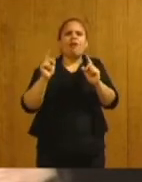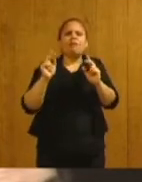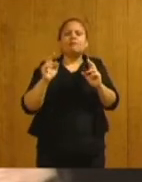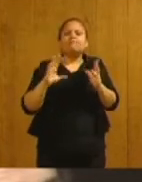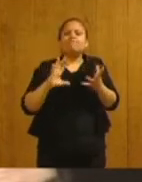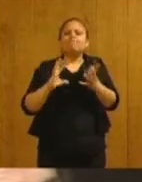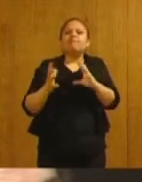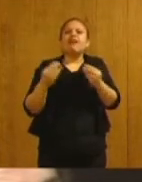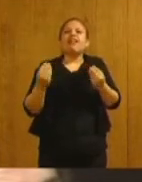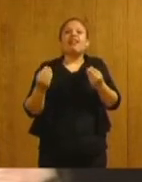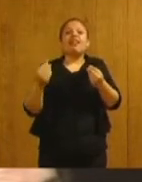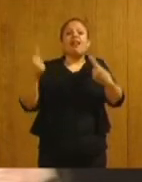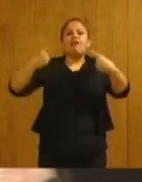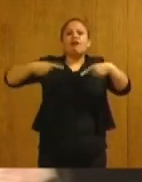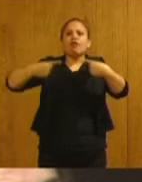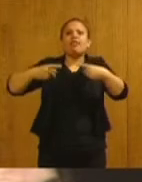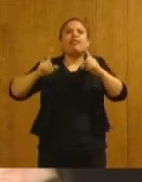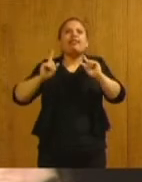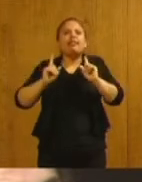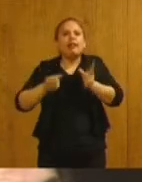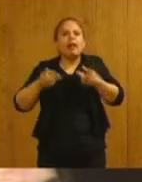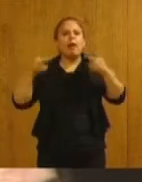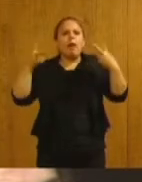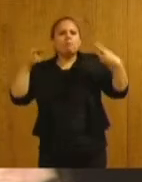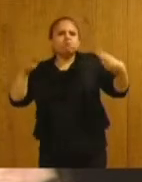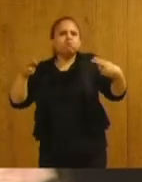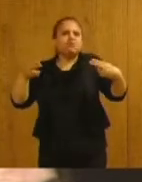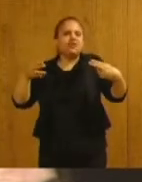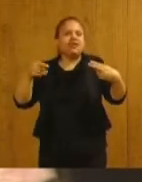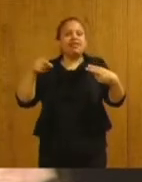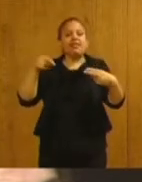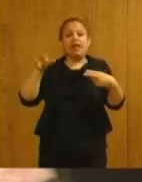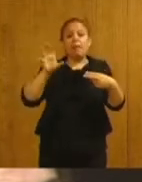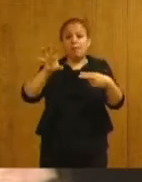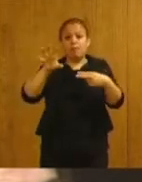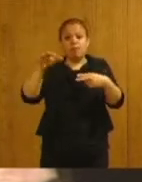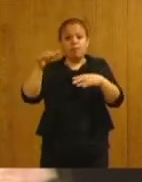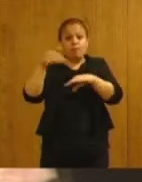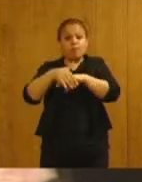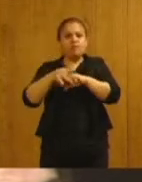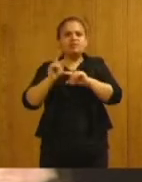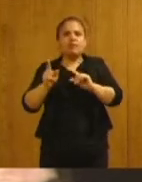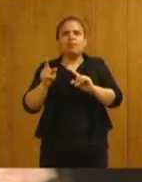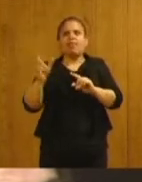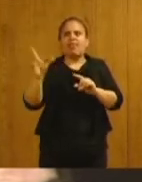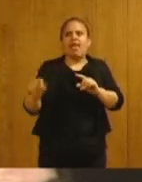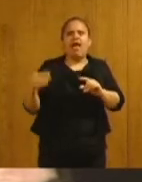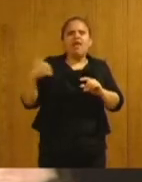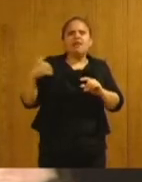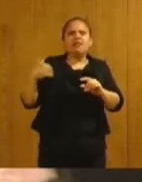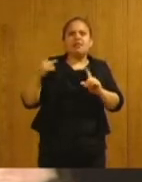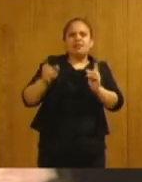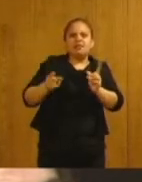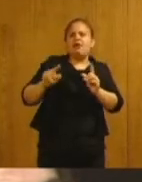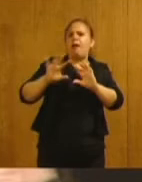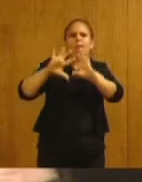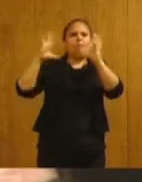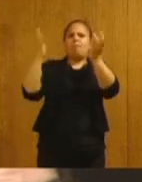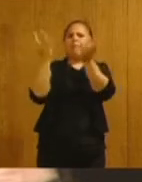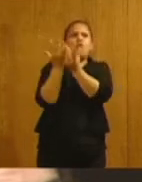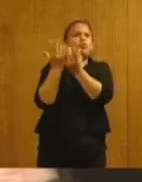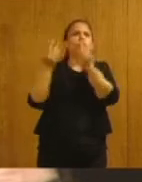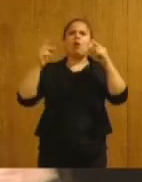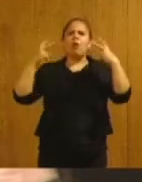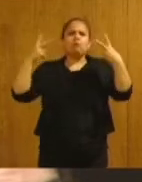a las fronteras, no solo de nuestra provincia, sino la de Argentina y de otros países y mundialmente. Se extendió